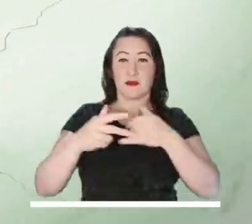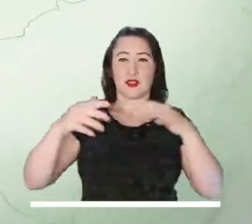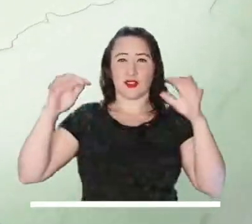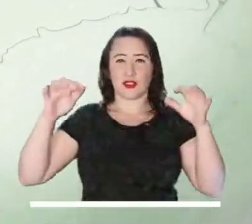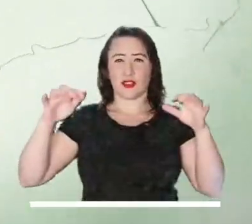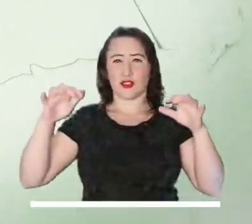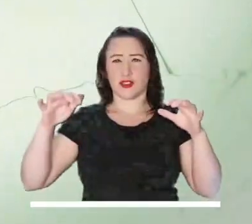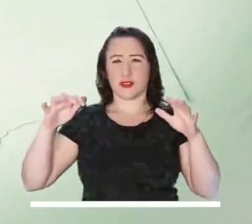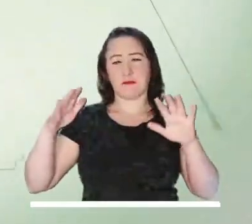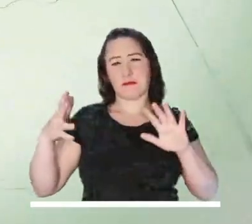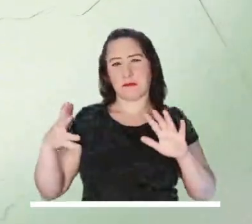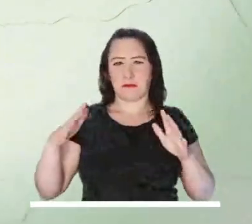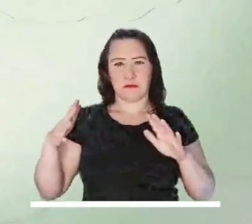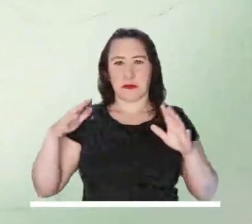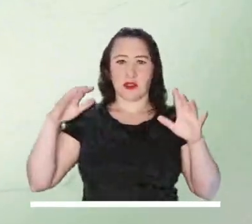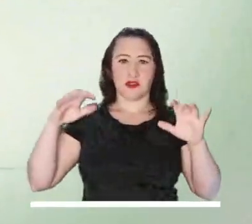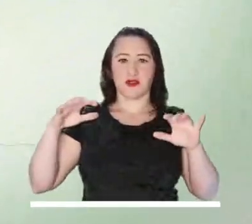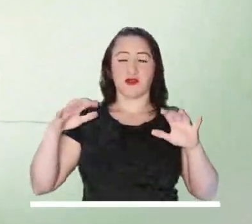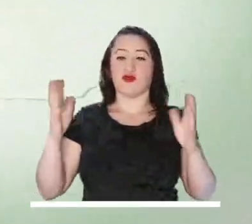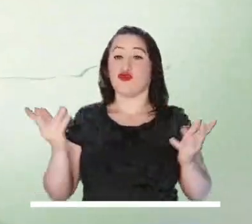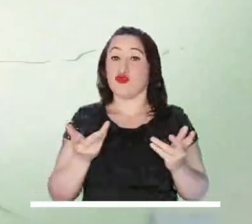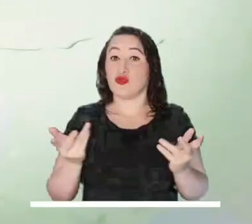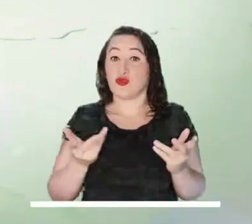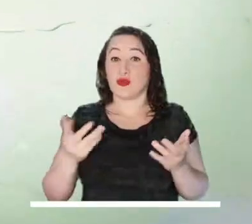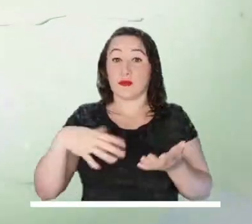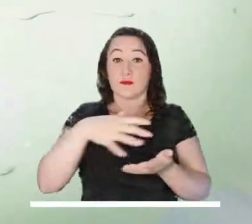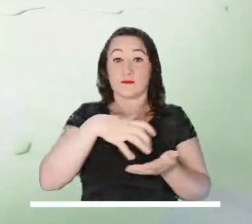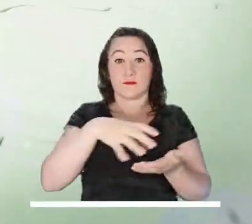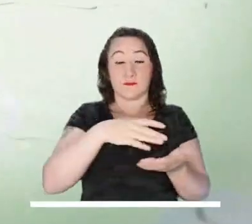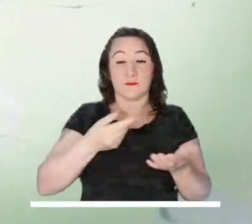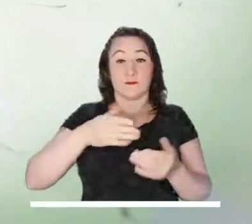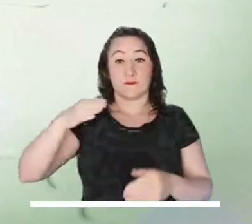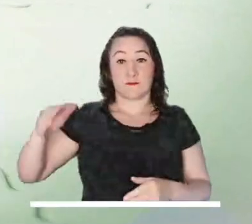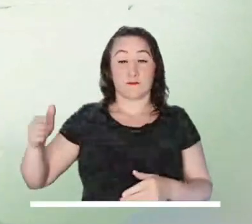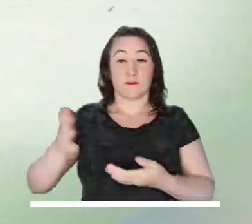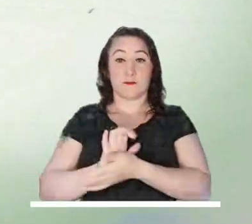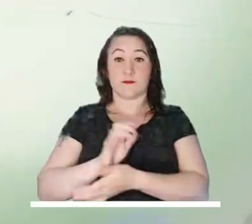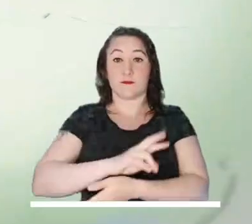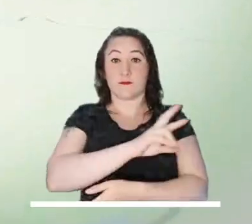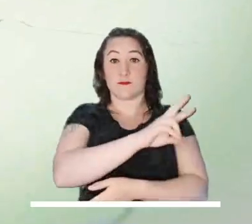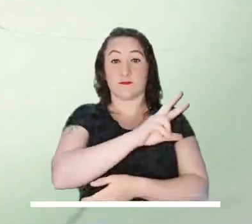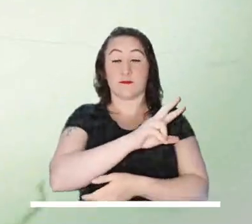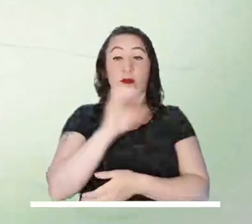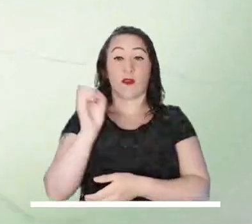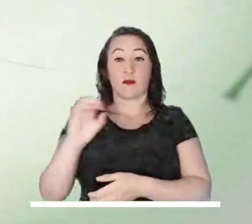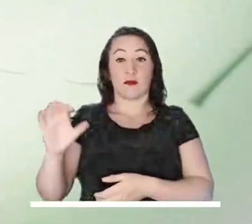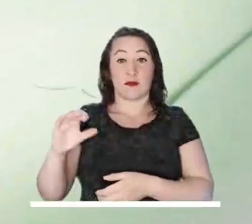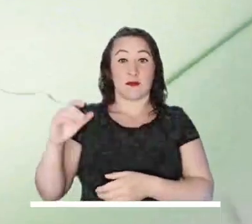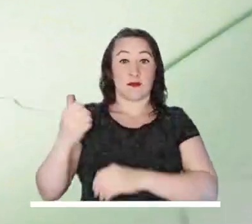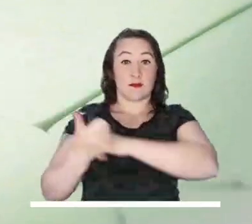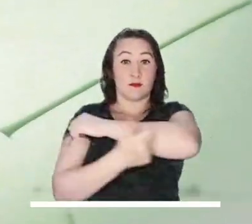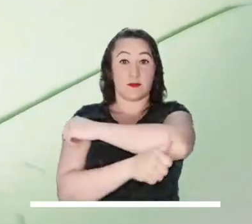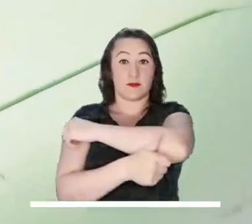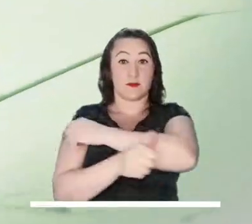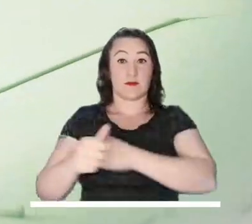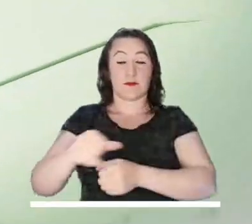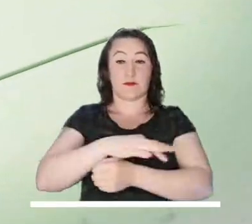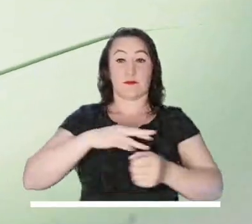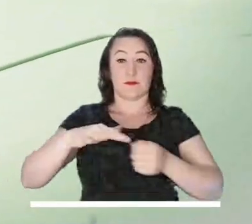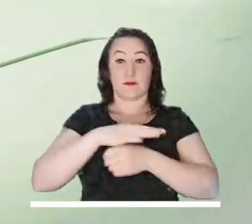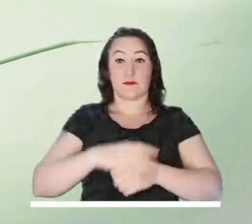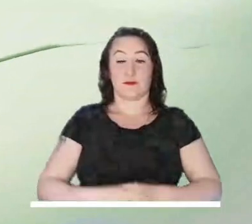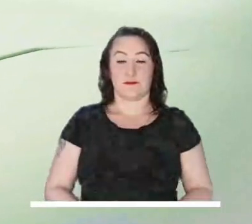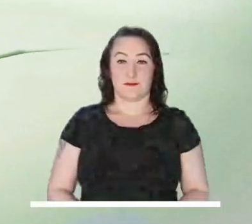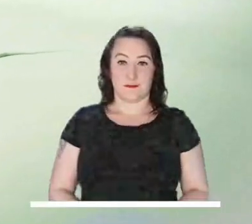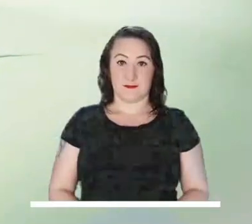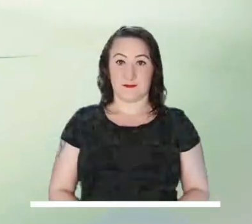Las lluvias de los Andes serían ligeras y moderadas y se concentrarían en los Santanderes, Antioquia, Eje Cafetero y el